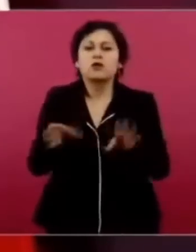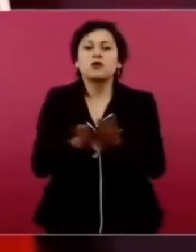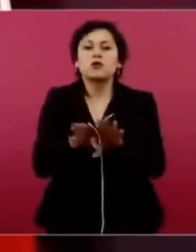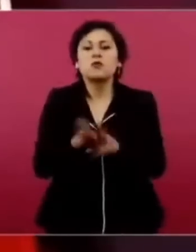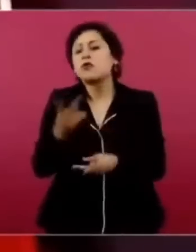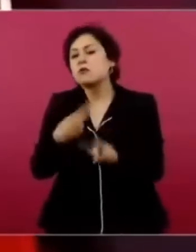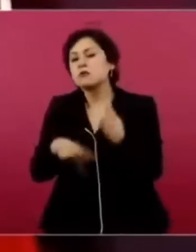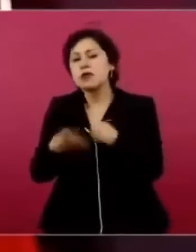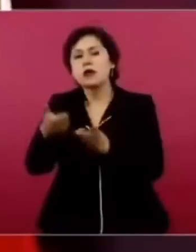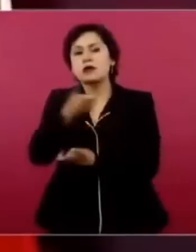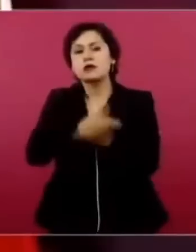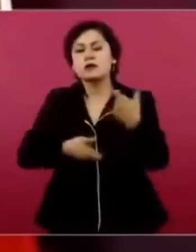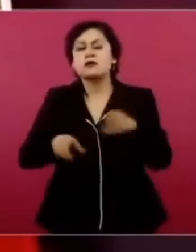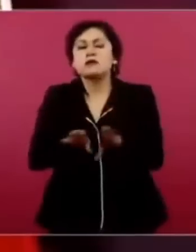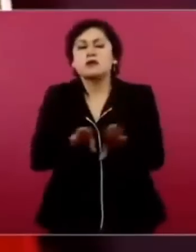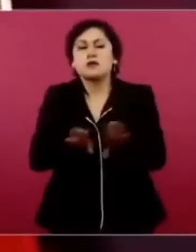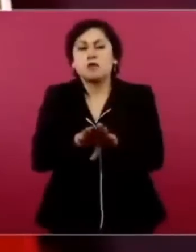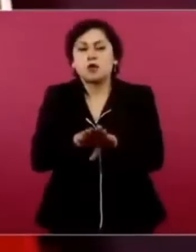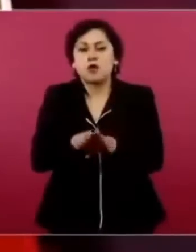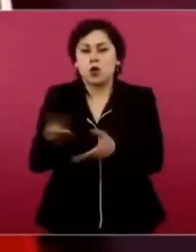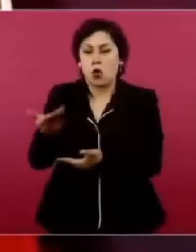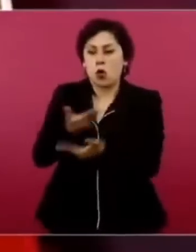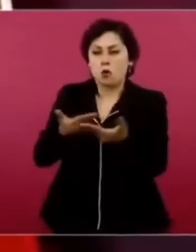el comercio o la industria?